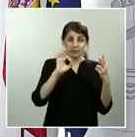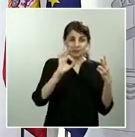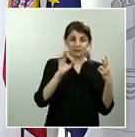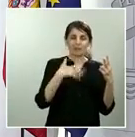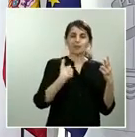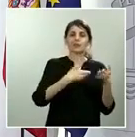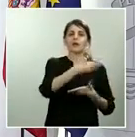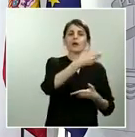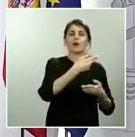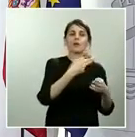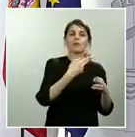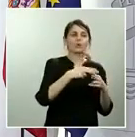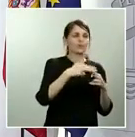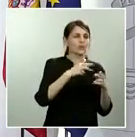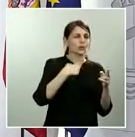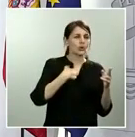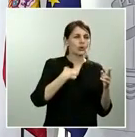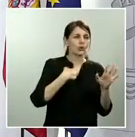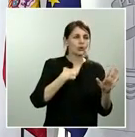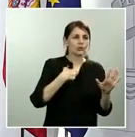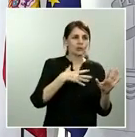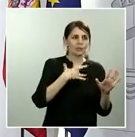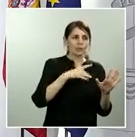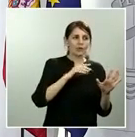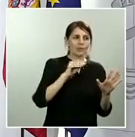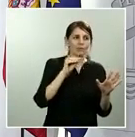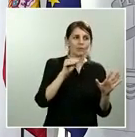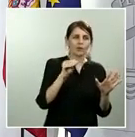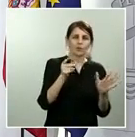ahí político y puede replantear una última pregunta que tenía adelante